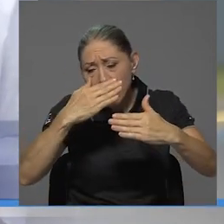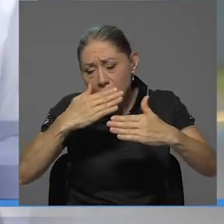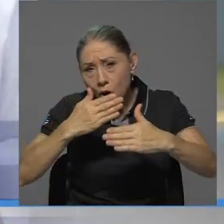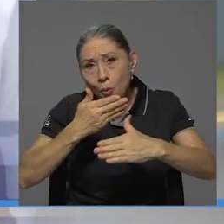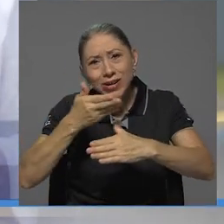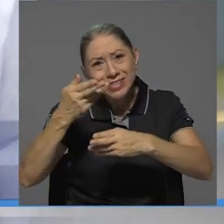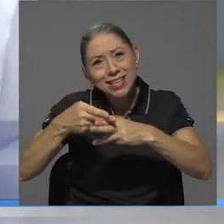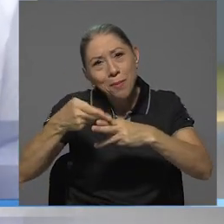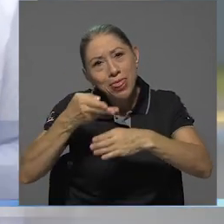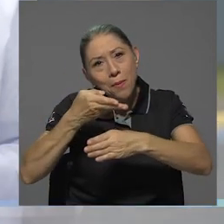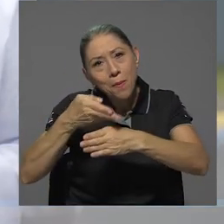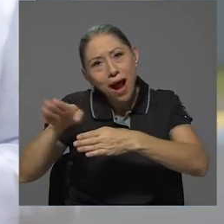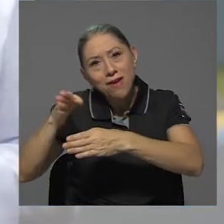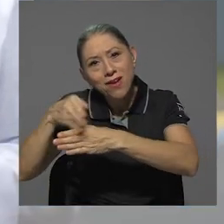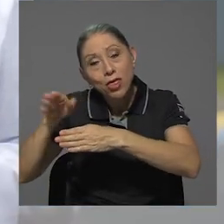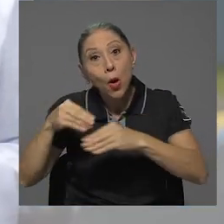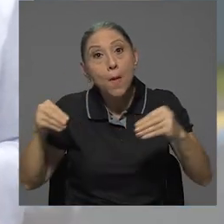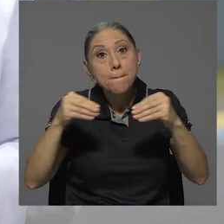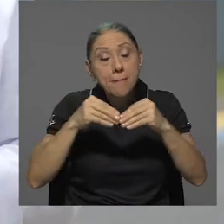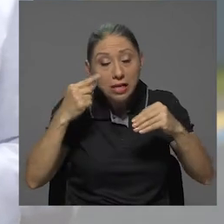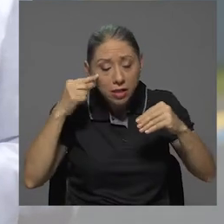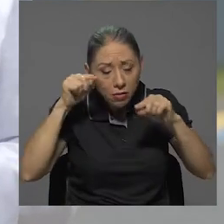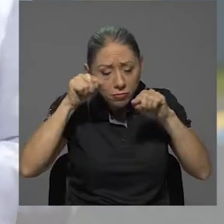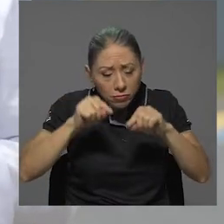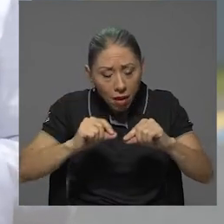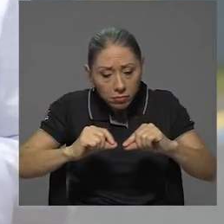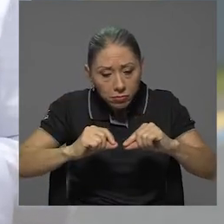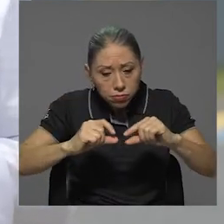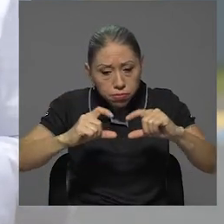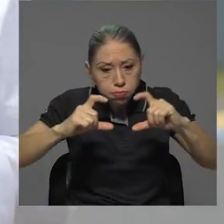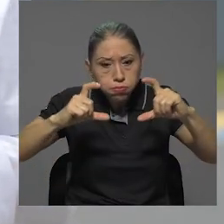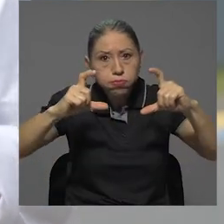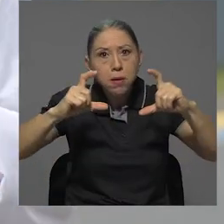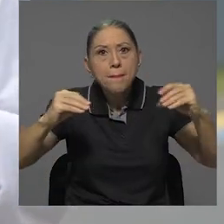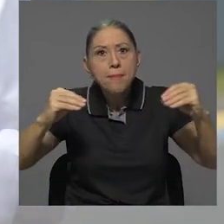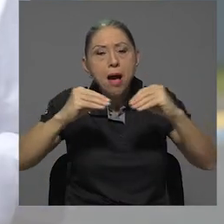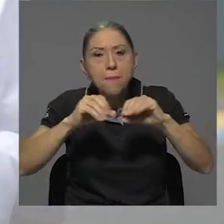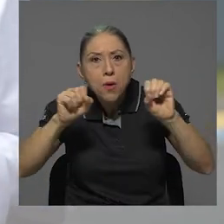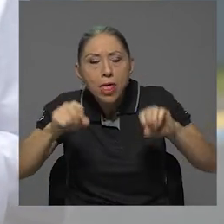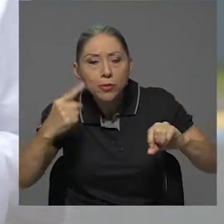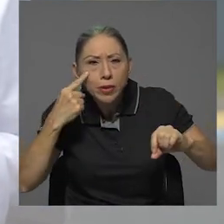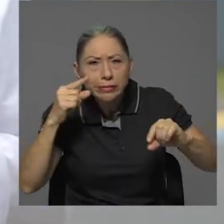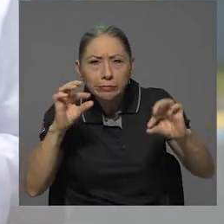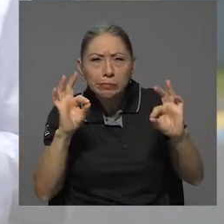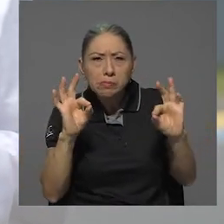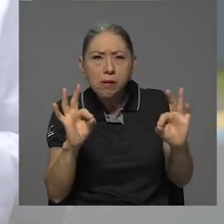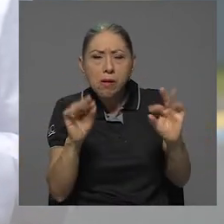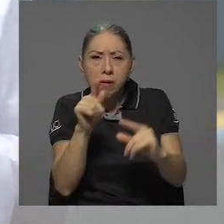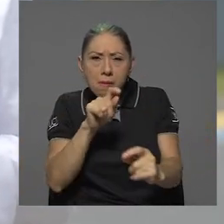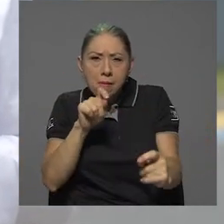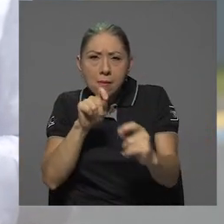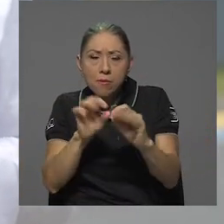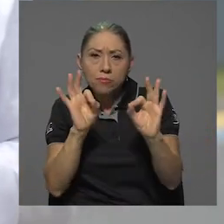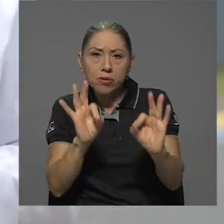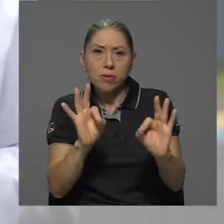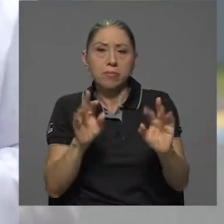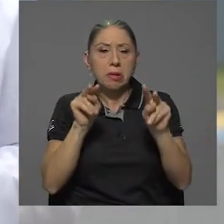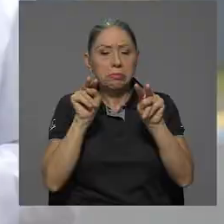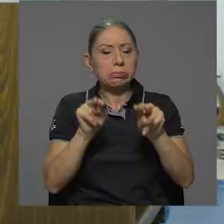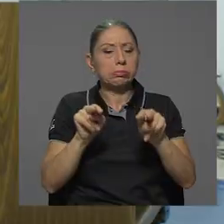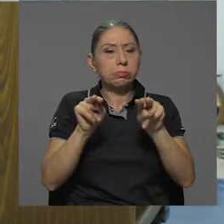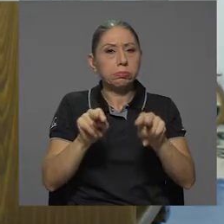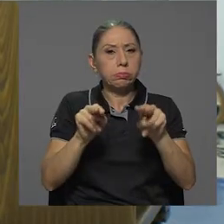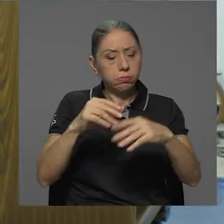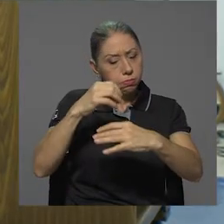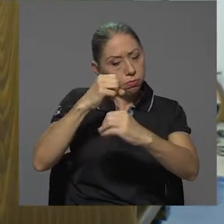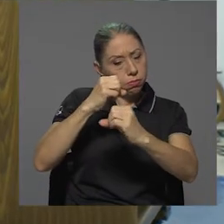una capacidad mucho mayor de aumento y mucha mejor resolución y podemos entonces aumentar estas estructuras y observarlas en más detalle.